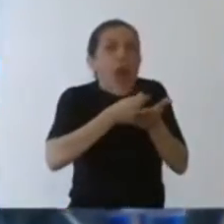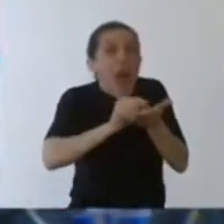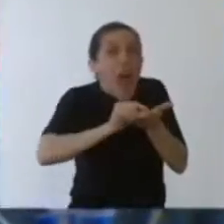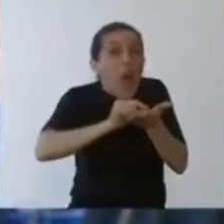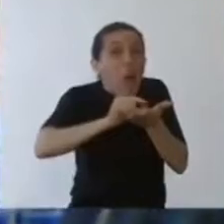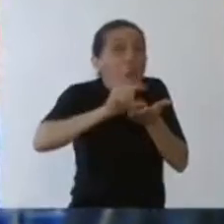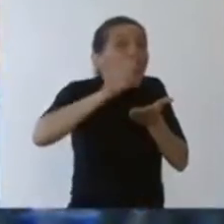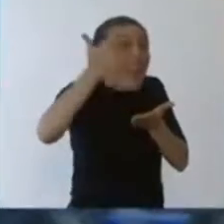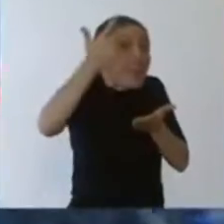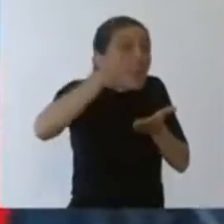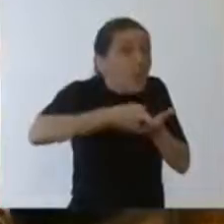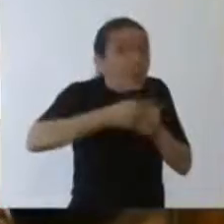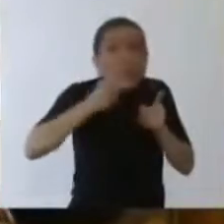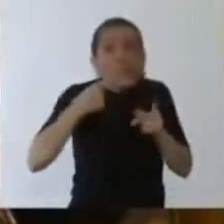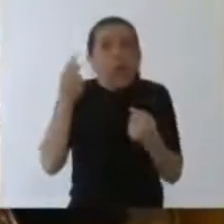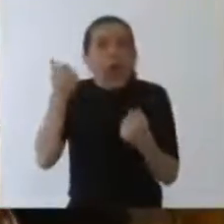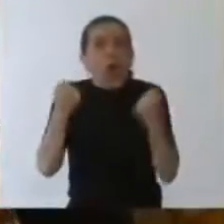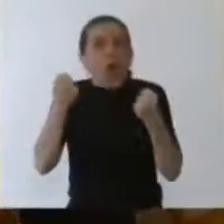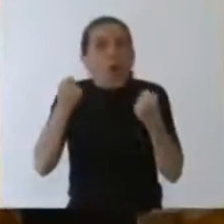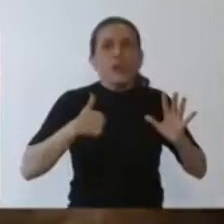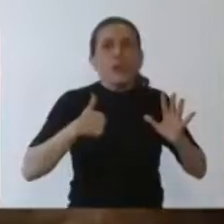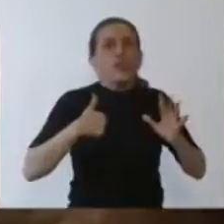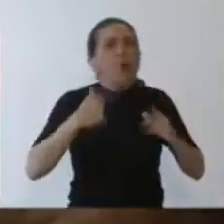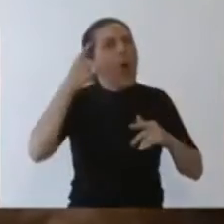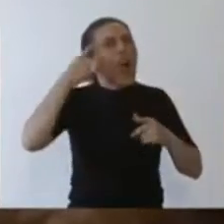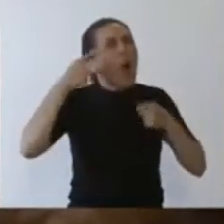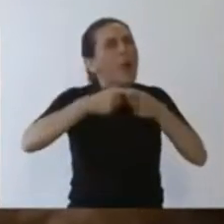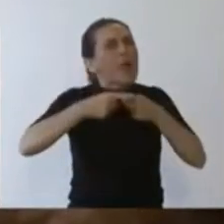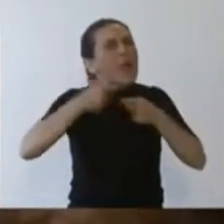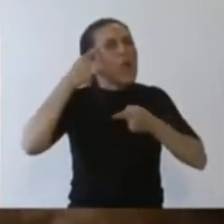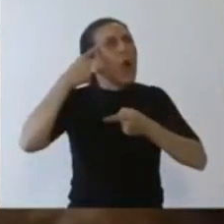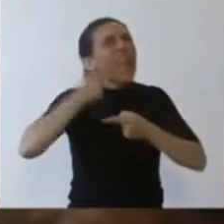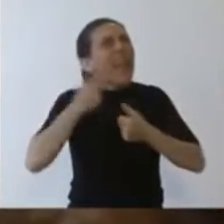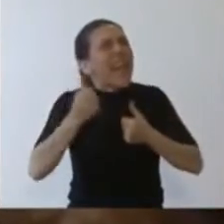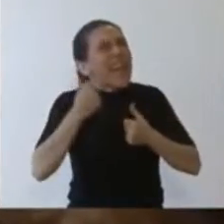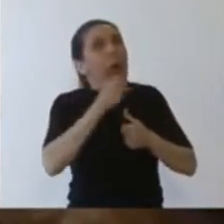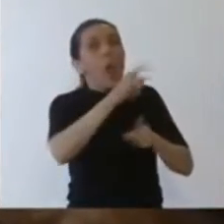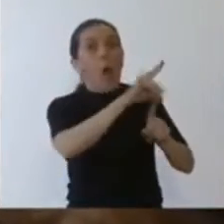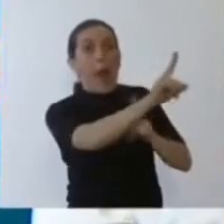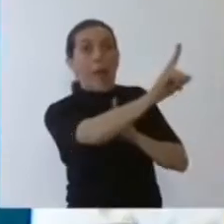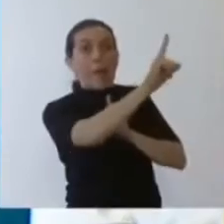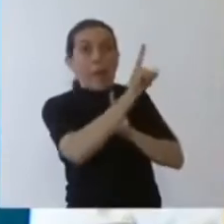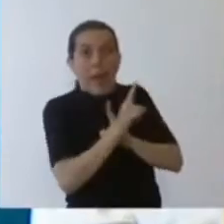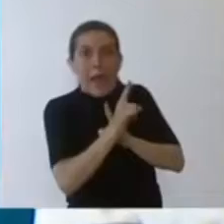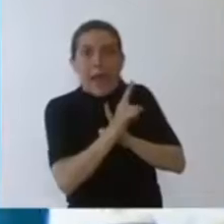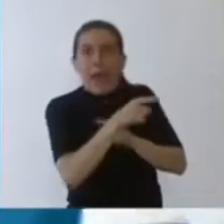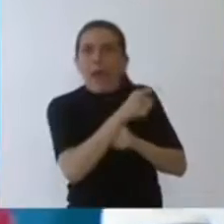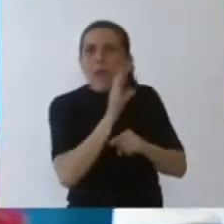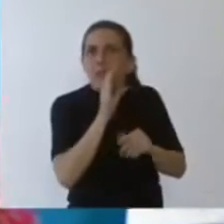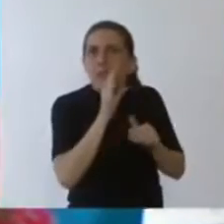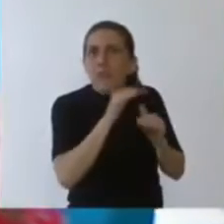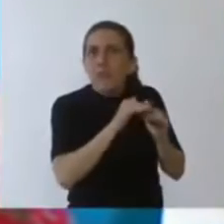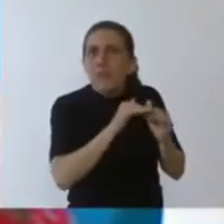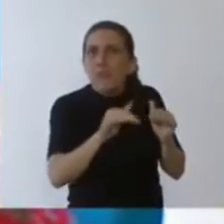% en una economía que poco a poco empieza a frenar su inflación. Ana llegó y silenciosamente hizo realidad mi